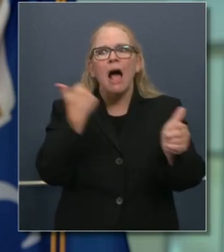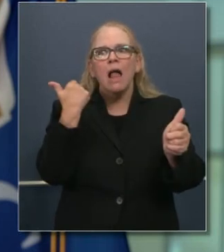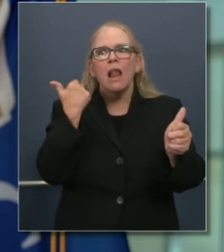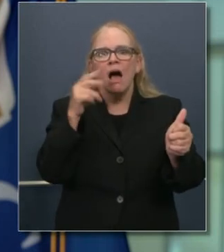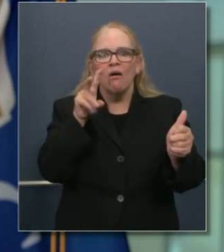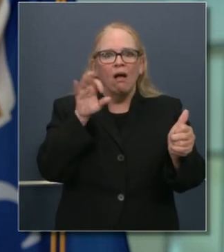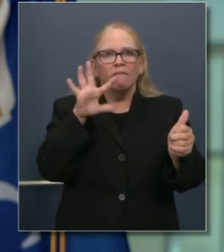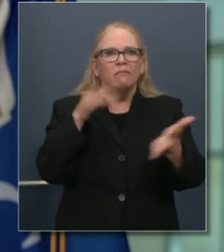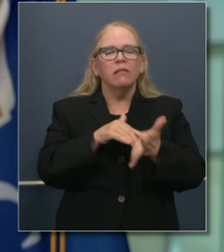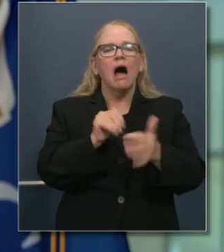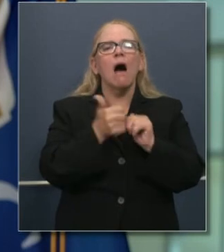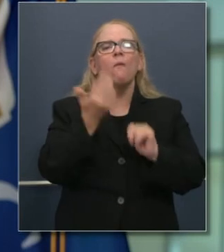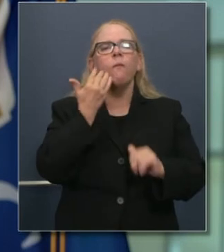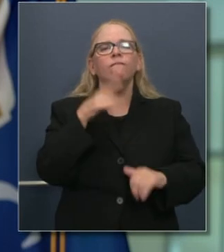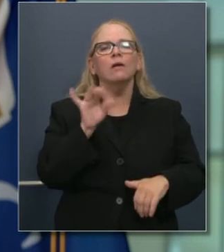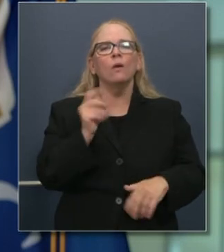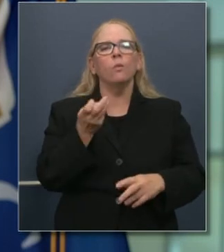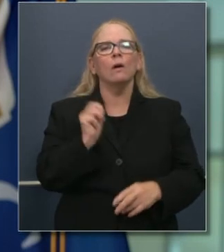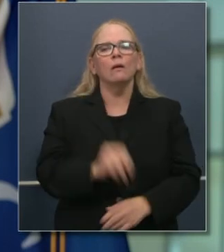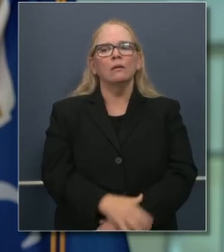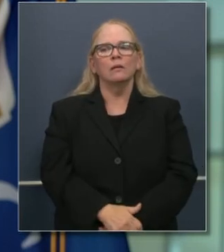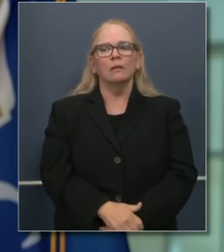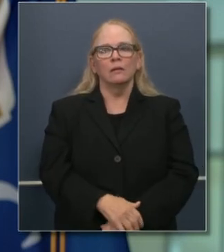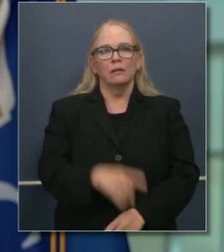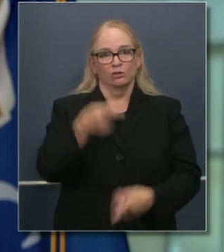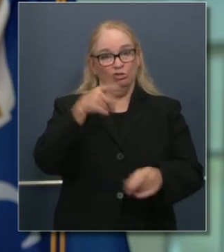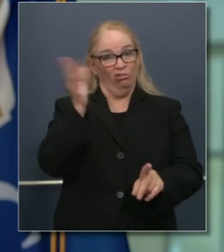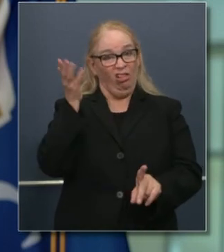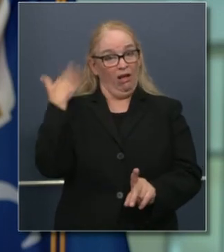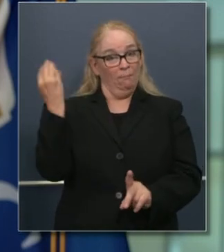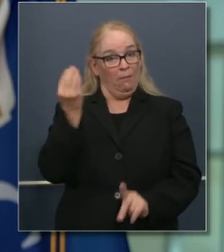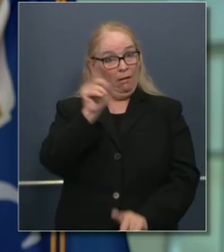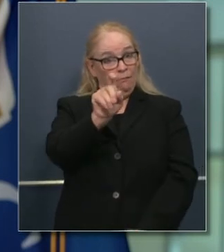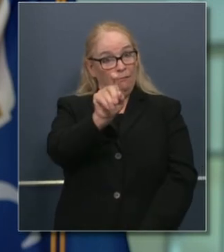se enteró usted de esto? ¿Nos puede usted decir cuándo?